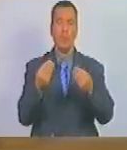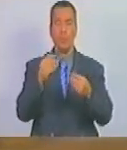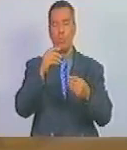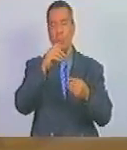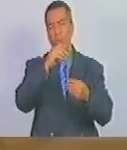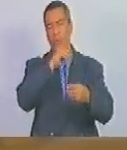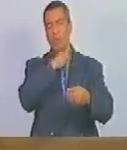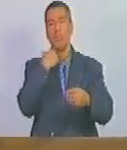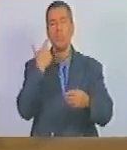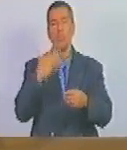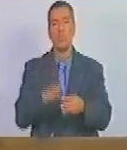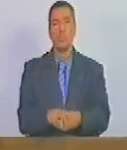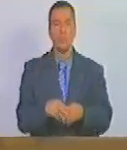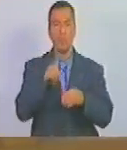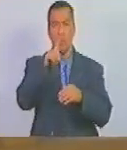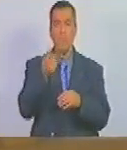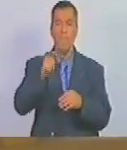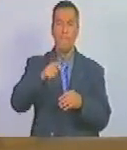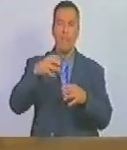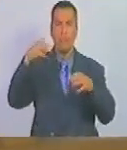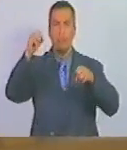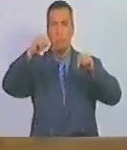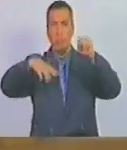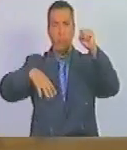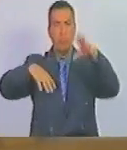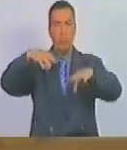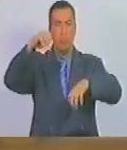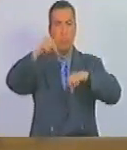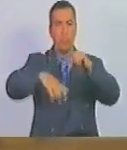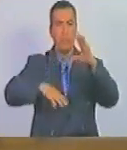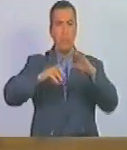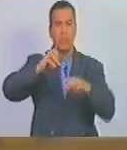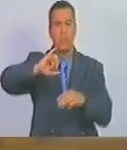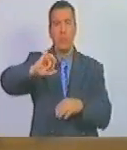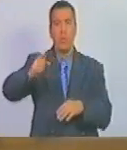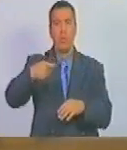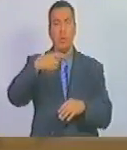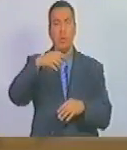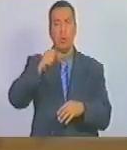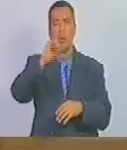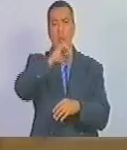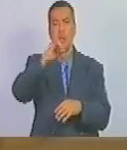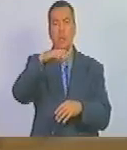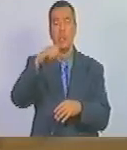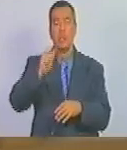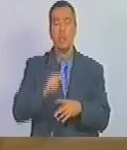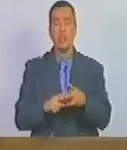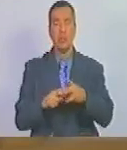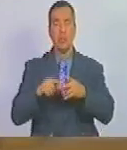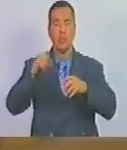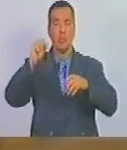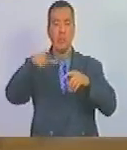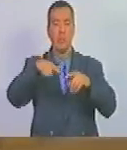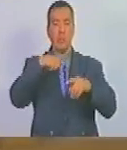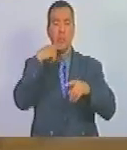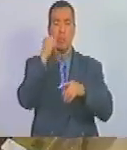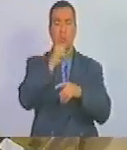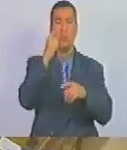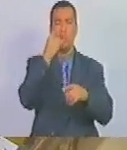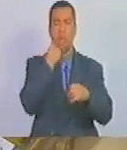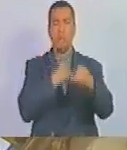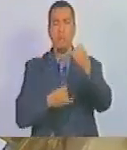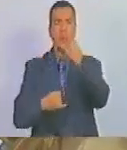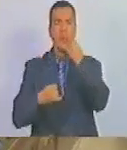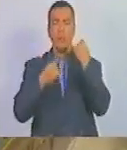durante un mes de bombardeo a Gaza por parte del genocida estado de Israel